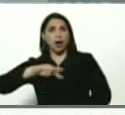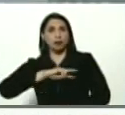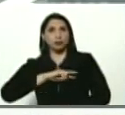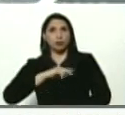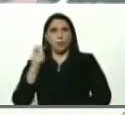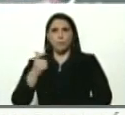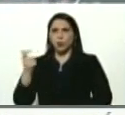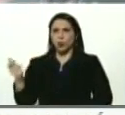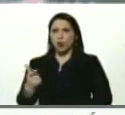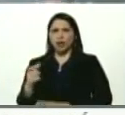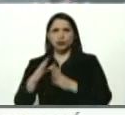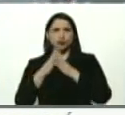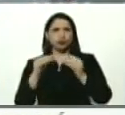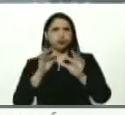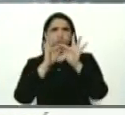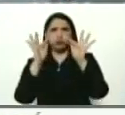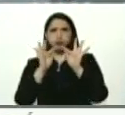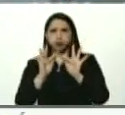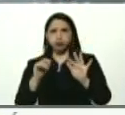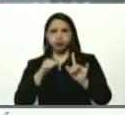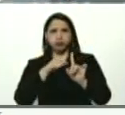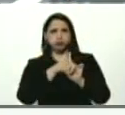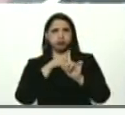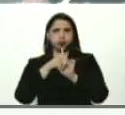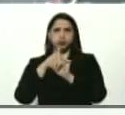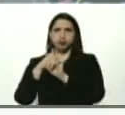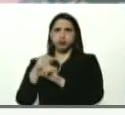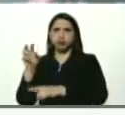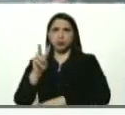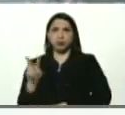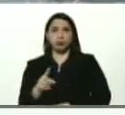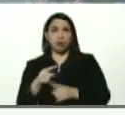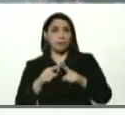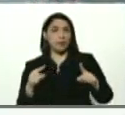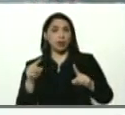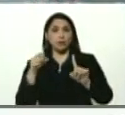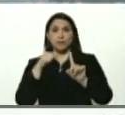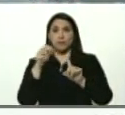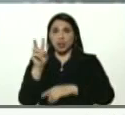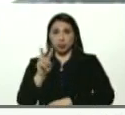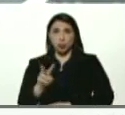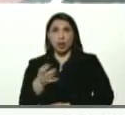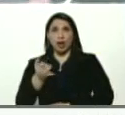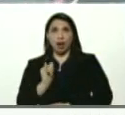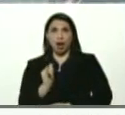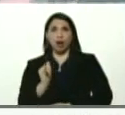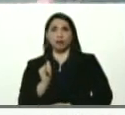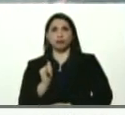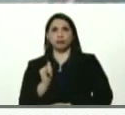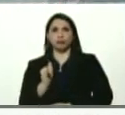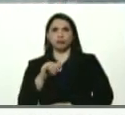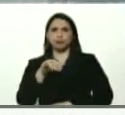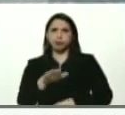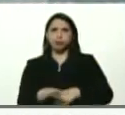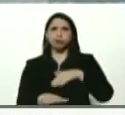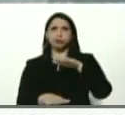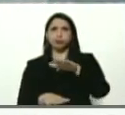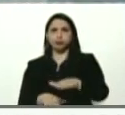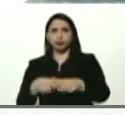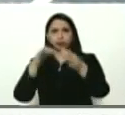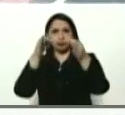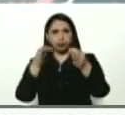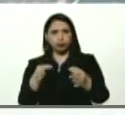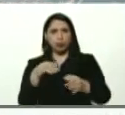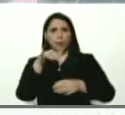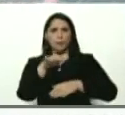buscando por todas las formas agredir a Venezuela. Pero Venezuela está en un paso, dando sus pasos acertados, dando